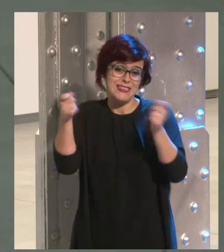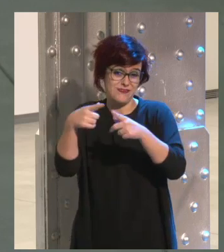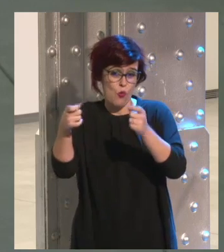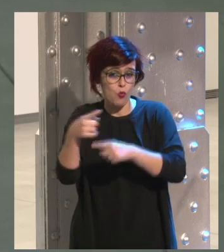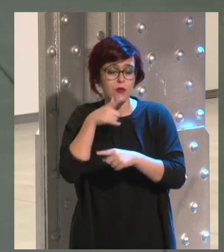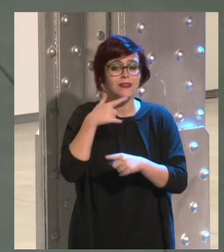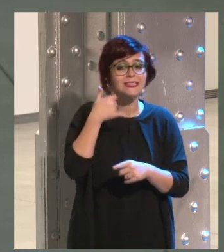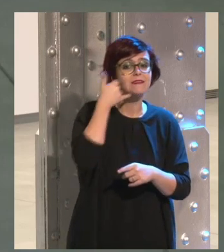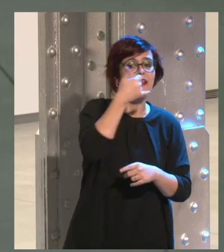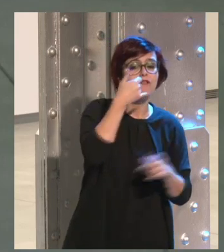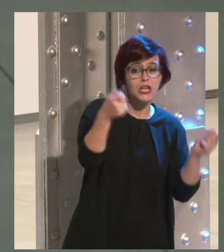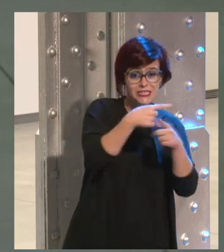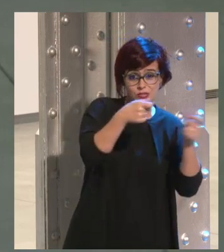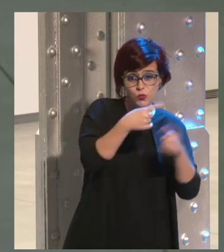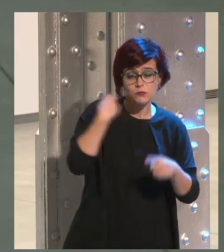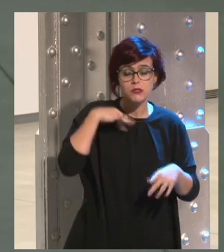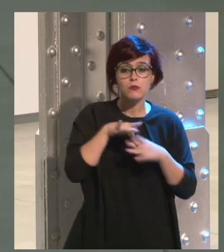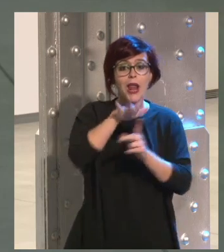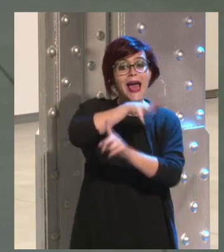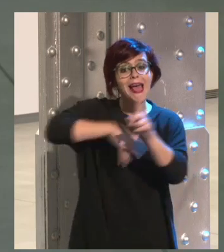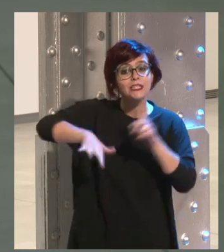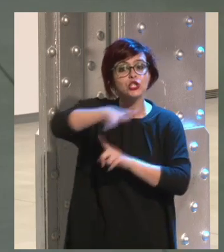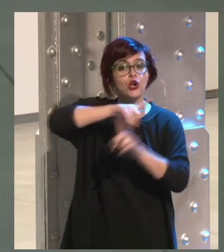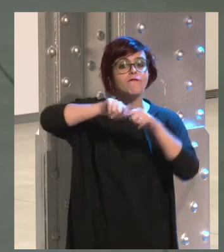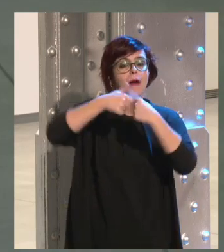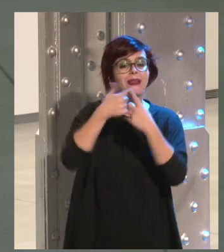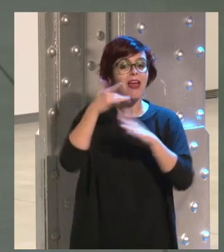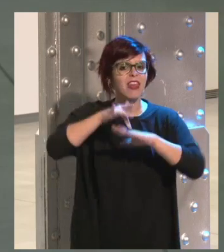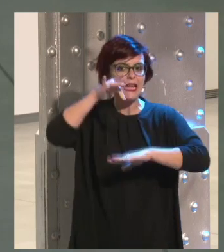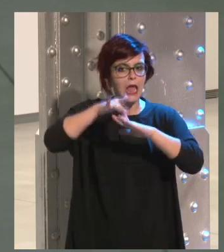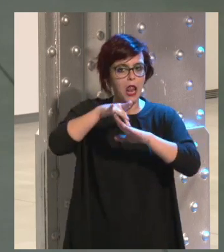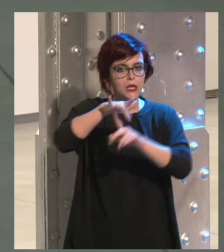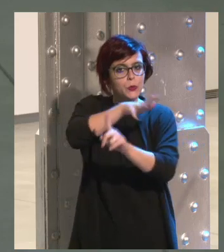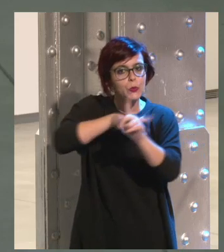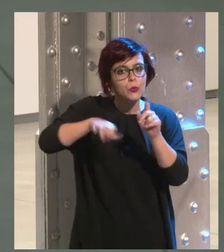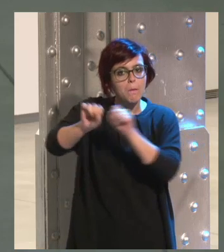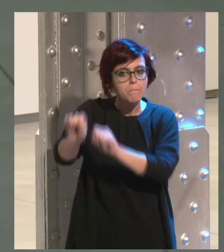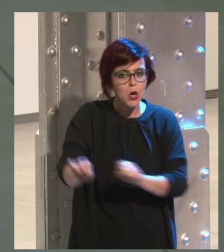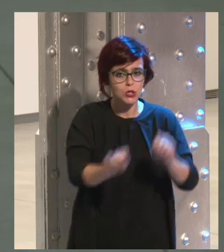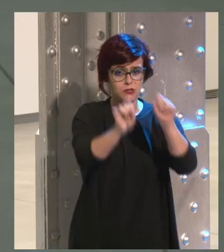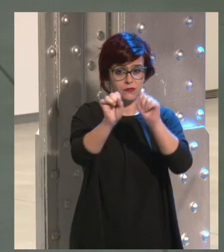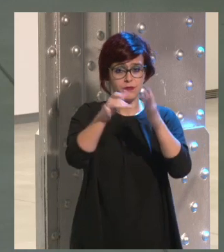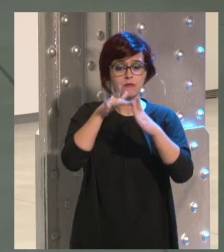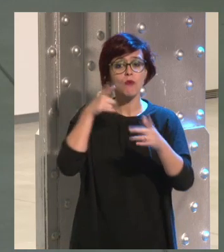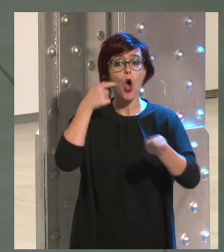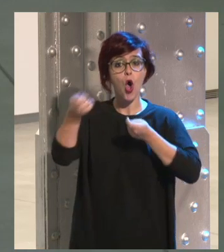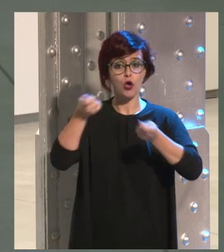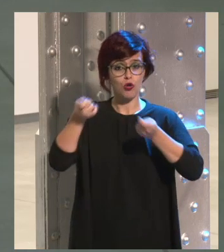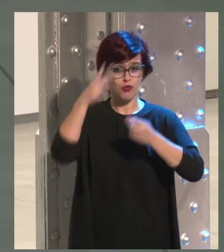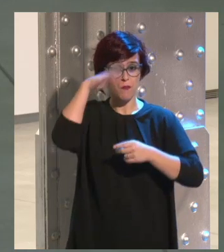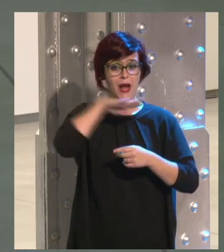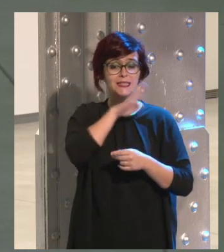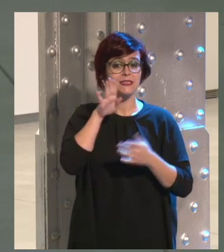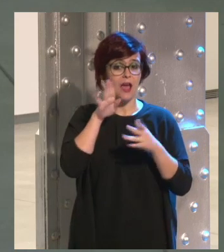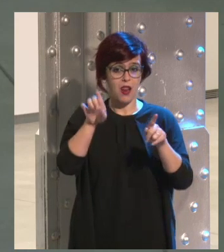solución del mercado que protege el entorno de la familia digital, por decirlo de alguna manera. En los controles parentales como